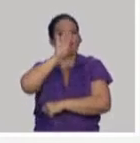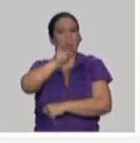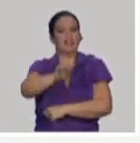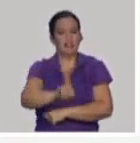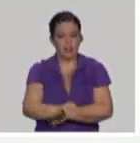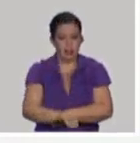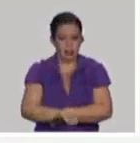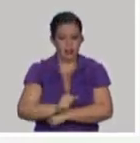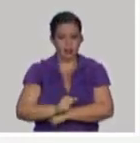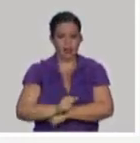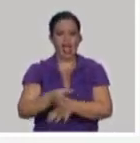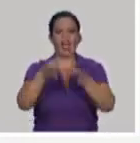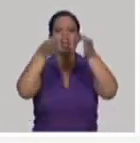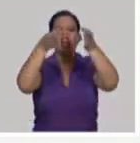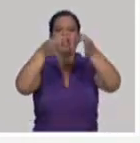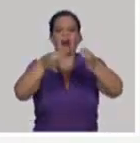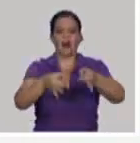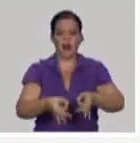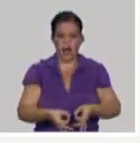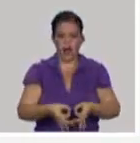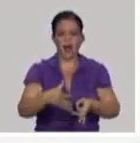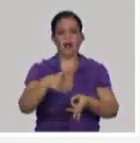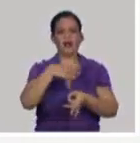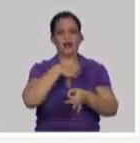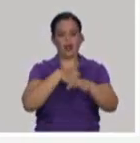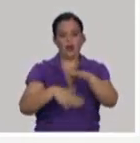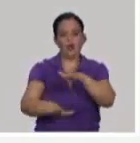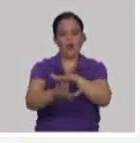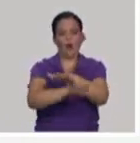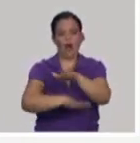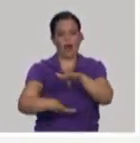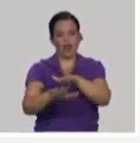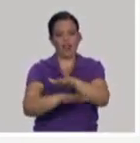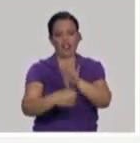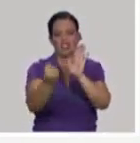realmente estamos frente a una plataforma de vacunas que es muy segura.